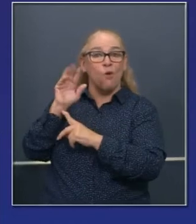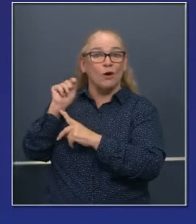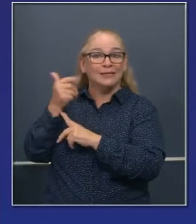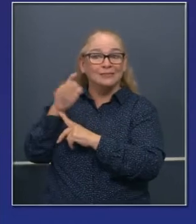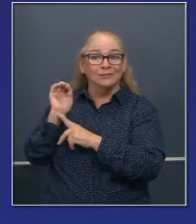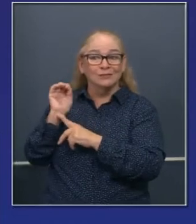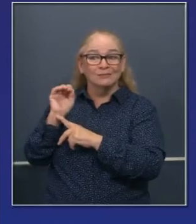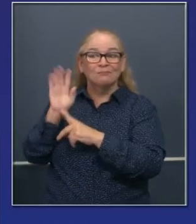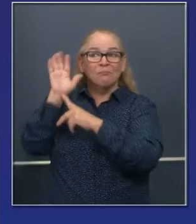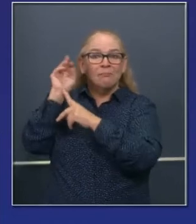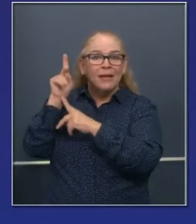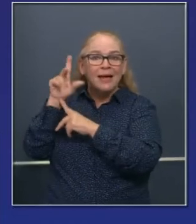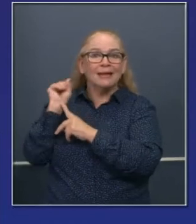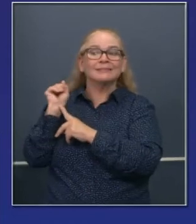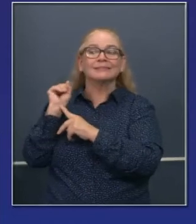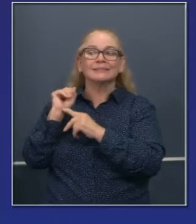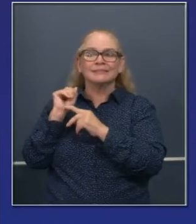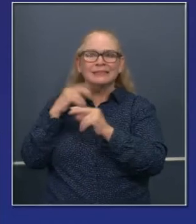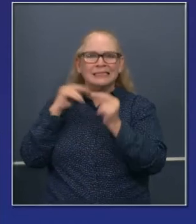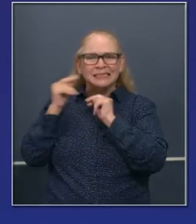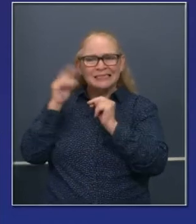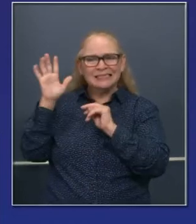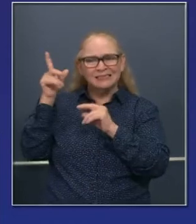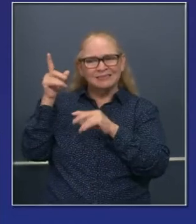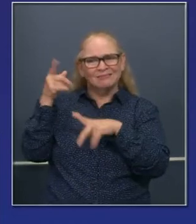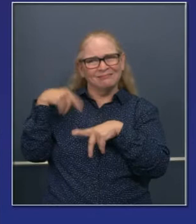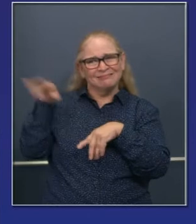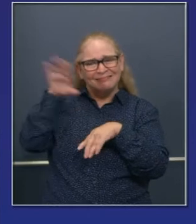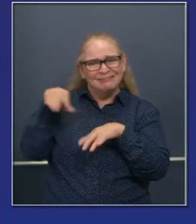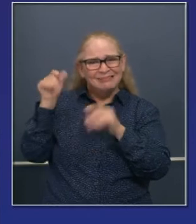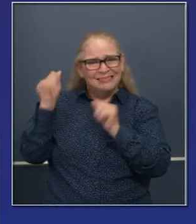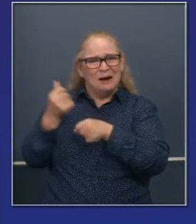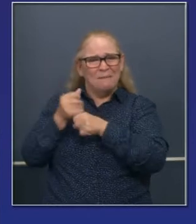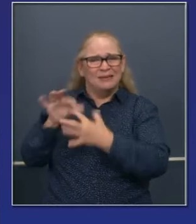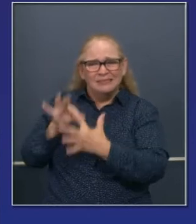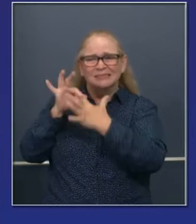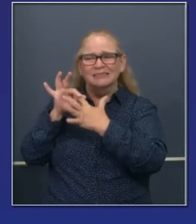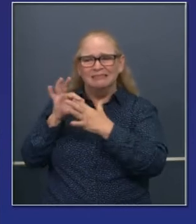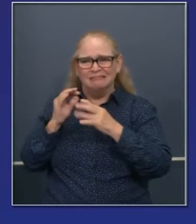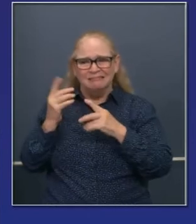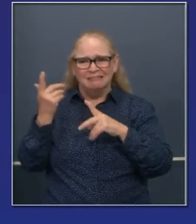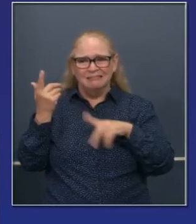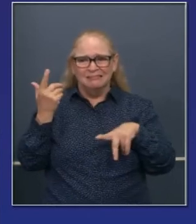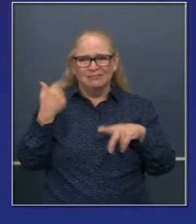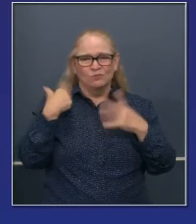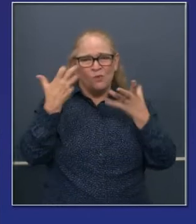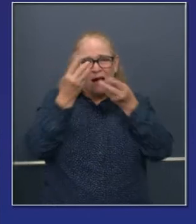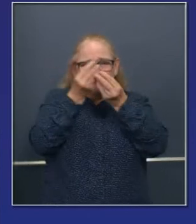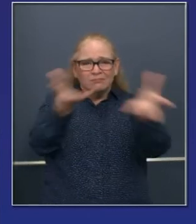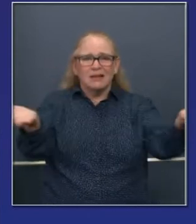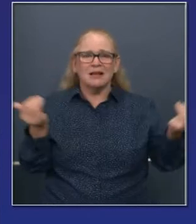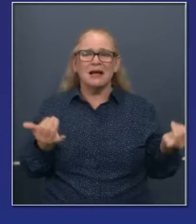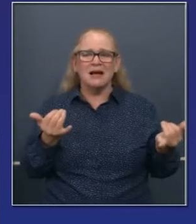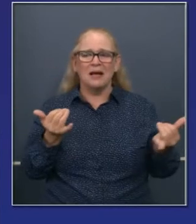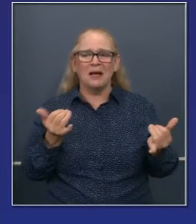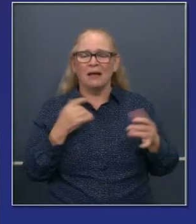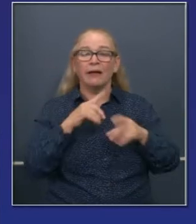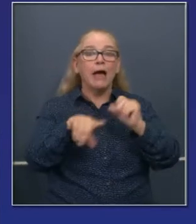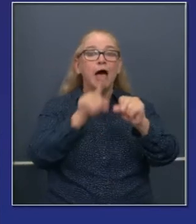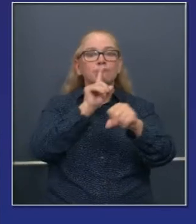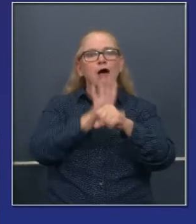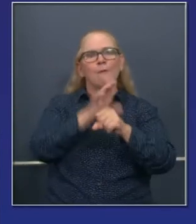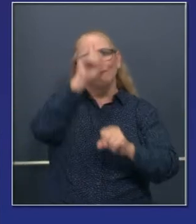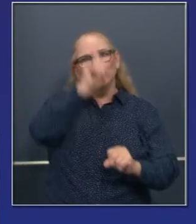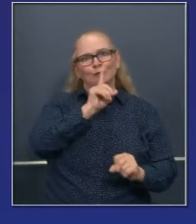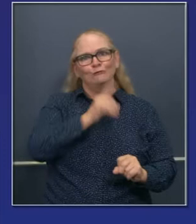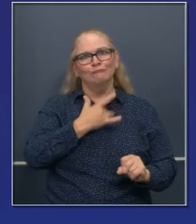primeros en el país que ha hecho esto y quiero que la gente sepa que estamos trabajando agresivamente tras bastidores. No puedo hacer ninguna promesa